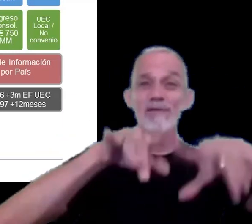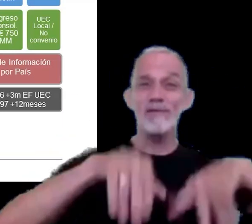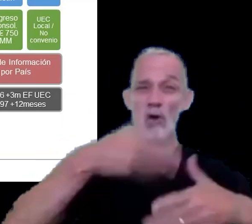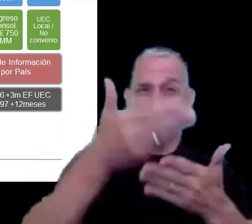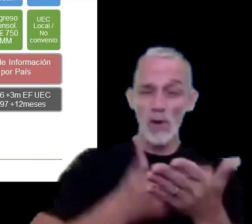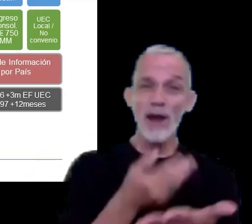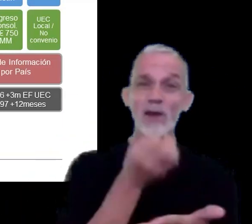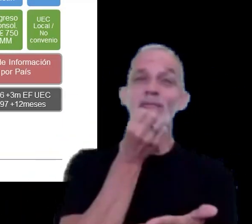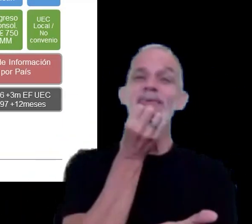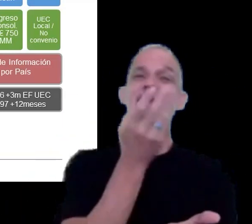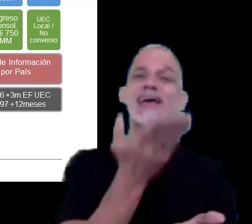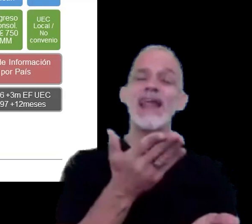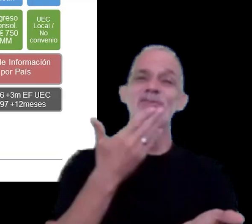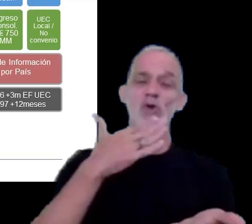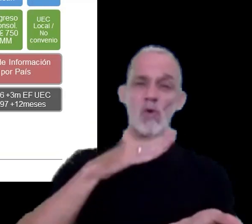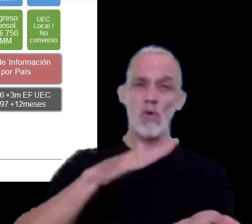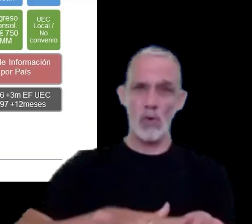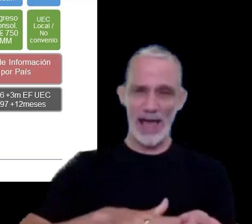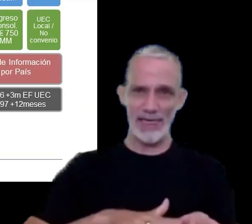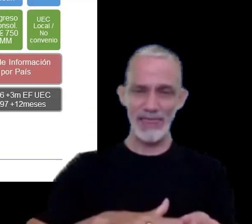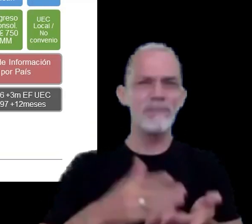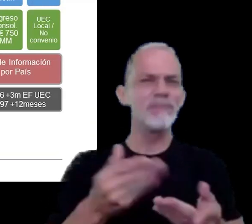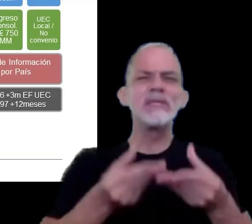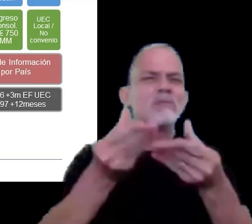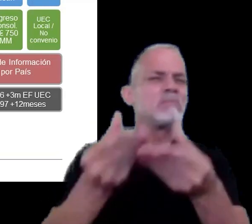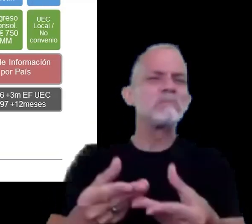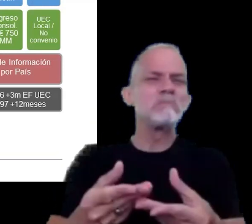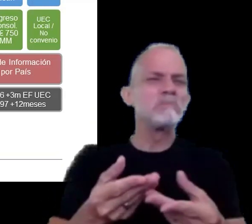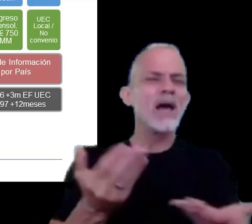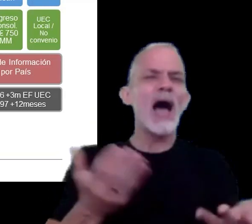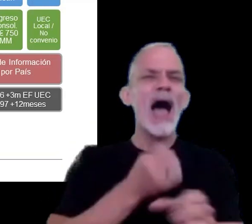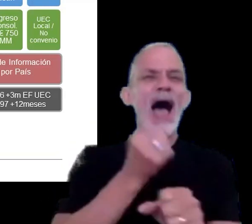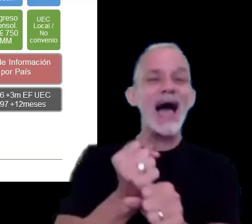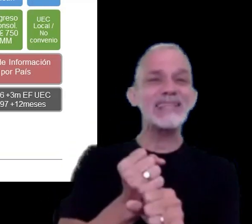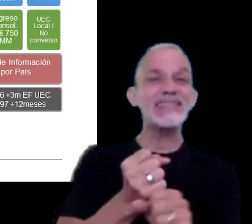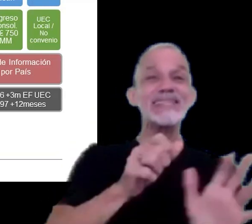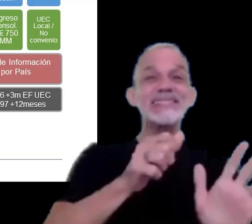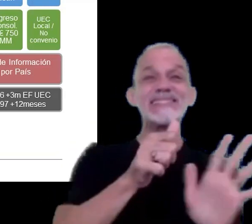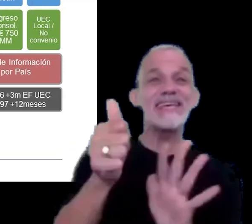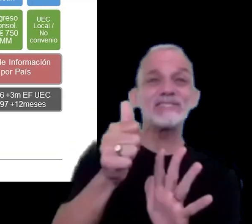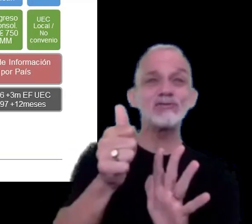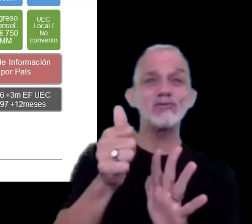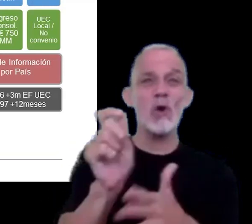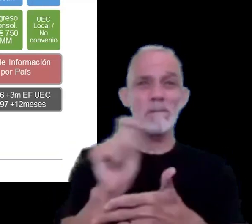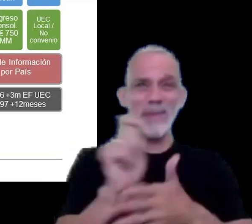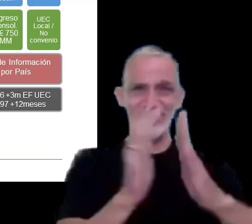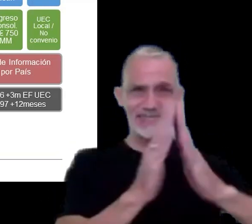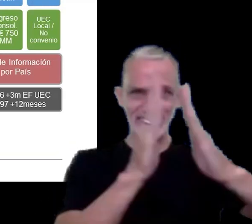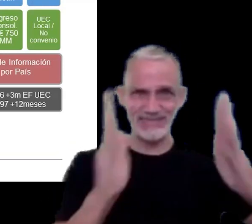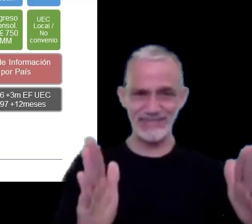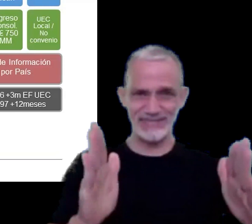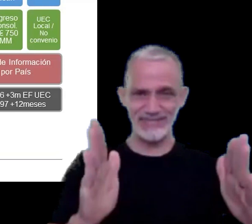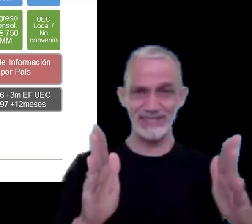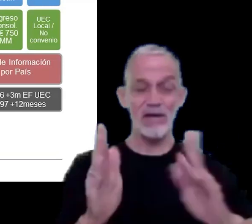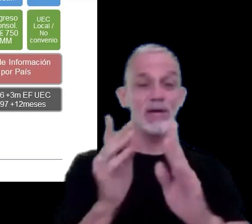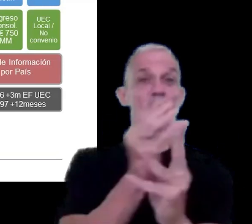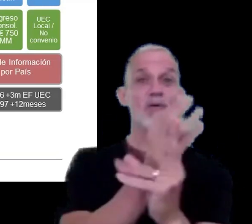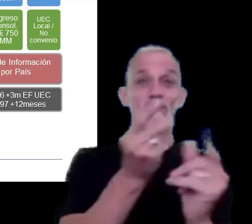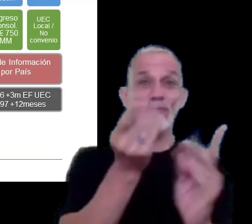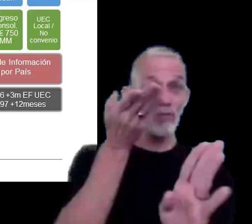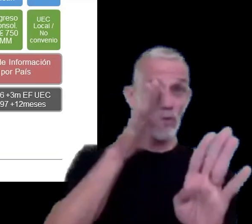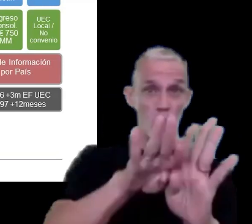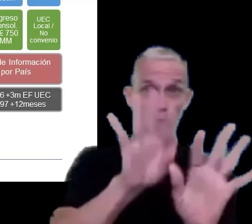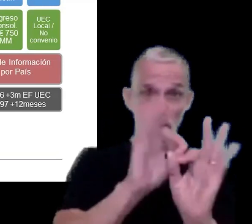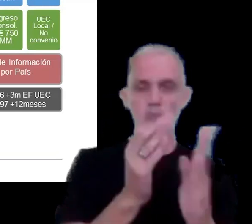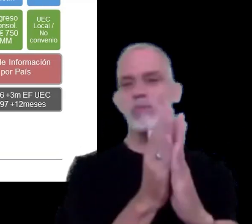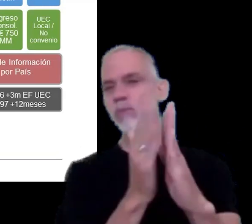declaración jurada que se presenta hasta el sexto mes posterior al cierre de ejercicio